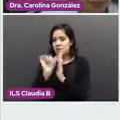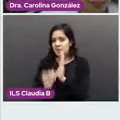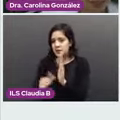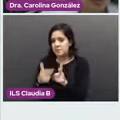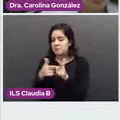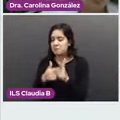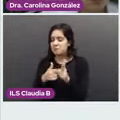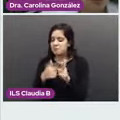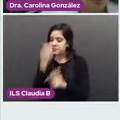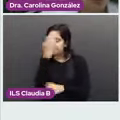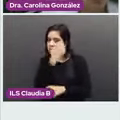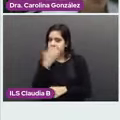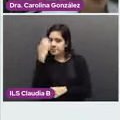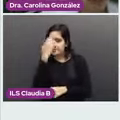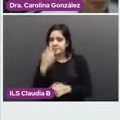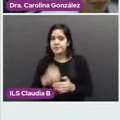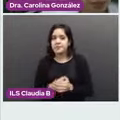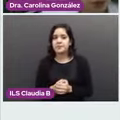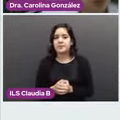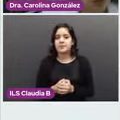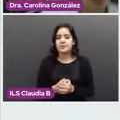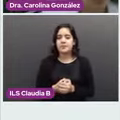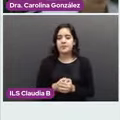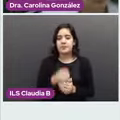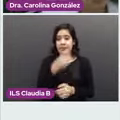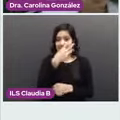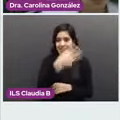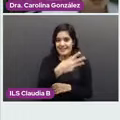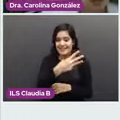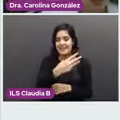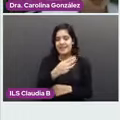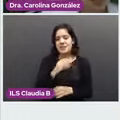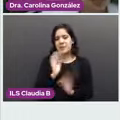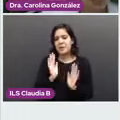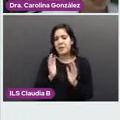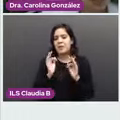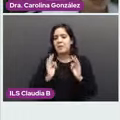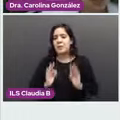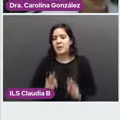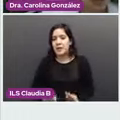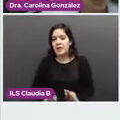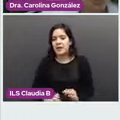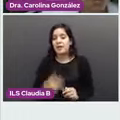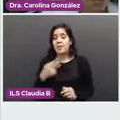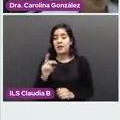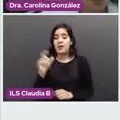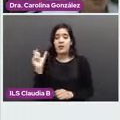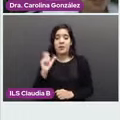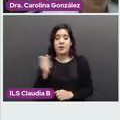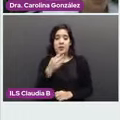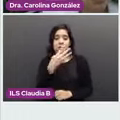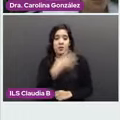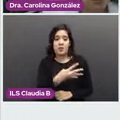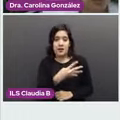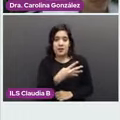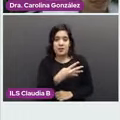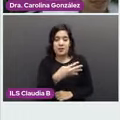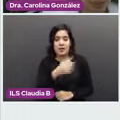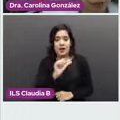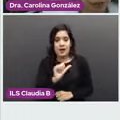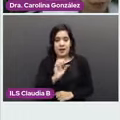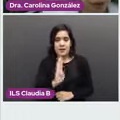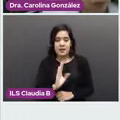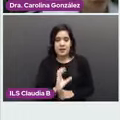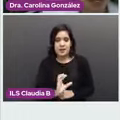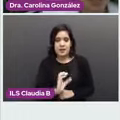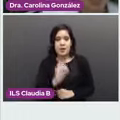Hasta este, nosotros vamos a poderlo vigilar. Cuando la usuaria llega con un reporte de VIRRAX 4, ya sea A, B, C, 5 o 6, hay